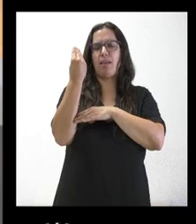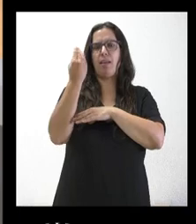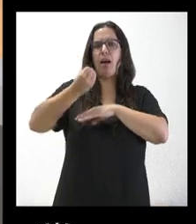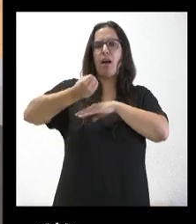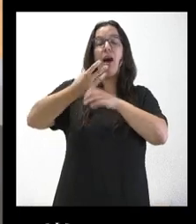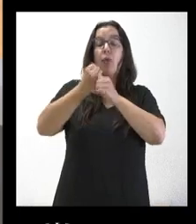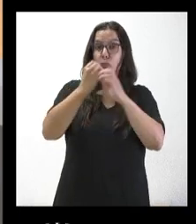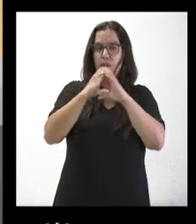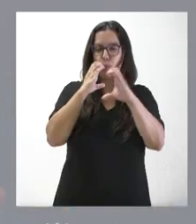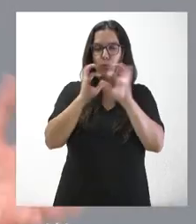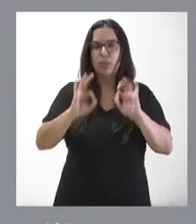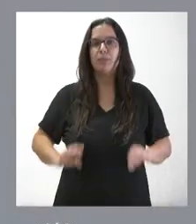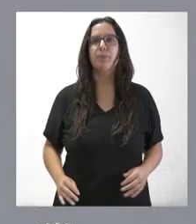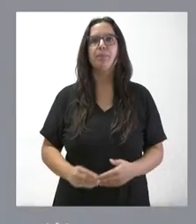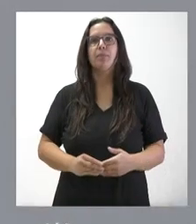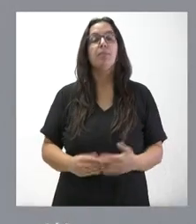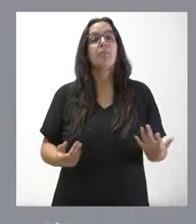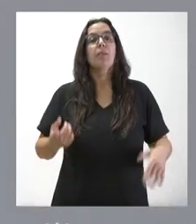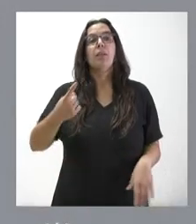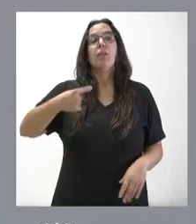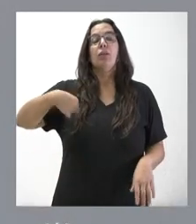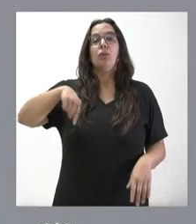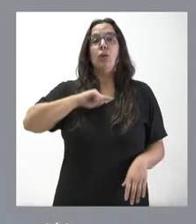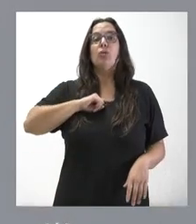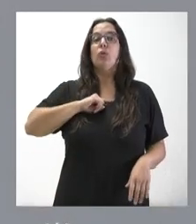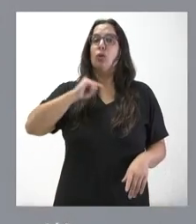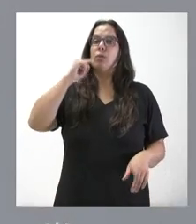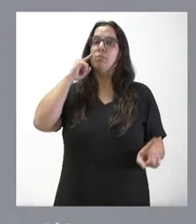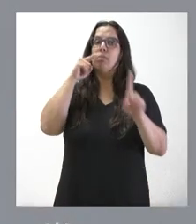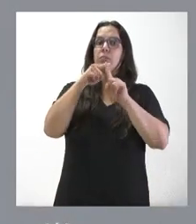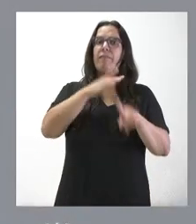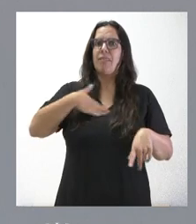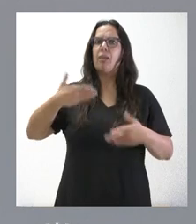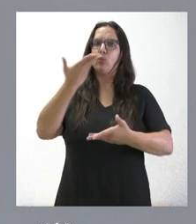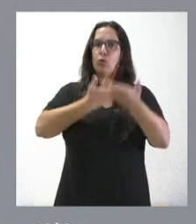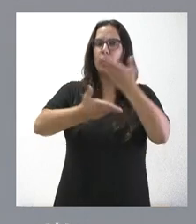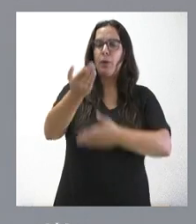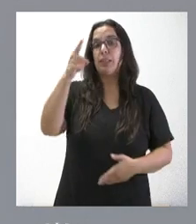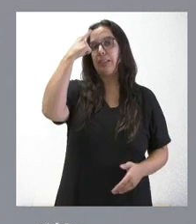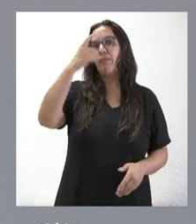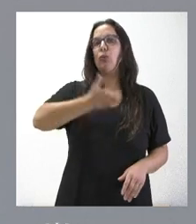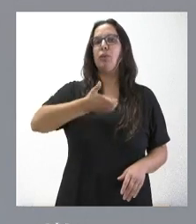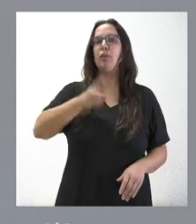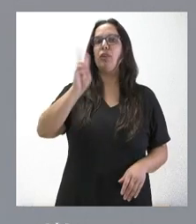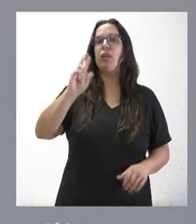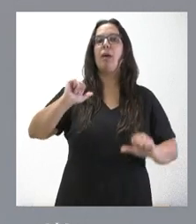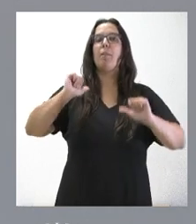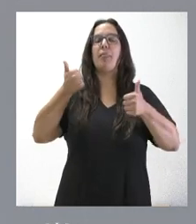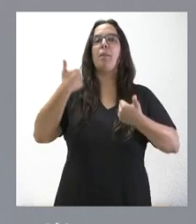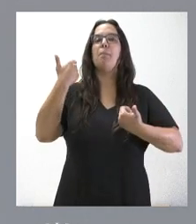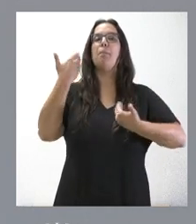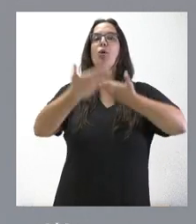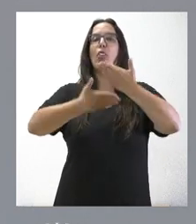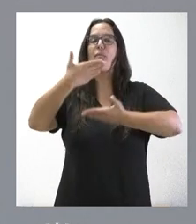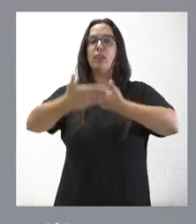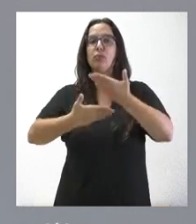puede decir? Pues nosotros, lógicamente, estamos en la idea de colaborar. Saben ustedes que el Ayuntamiento de Valladolid ha iniciado un proceso en